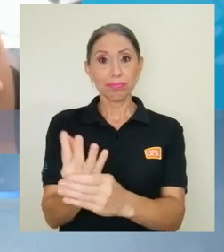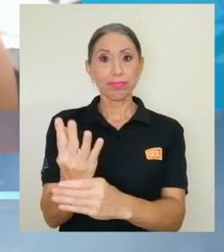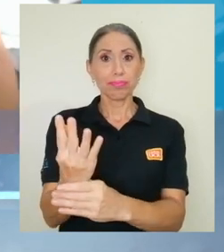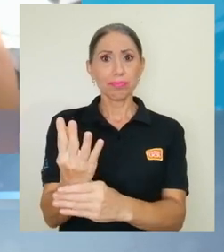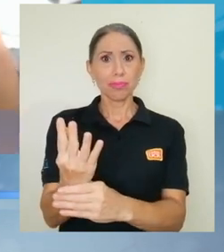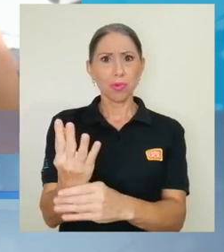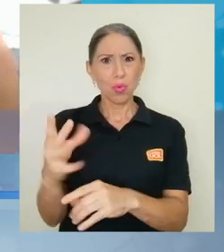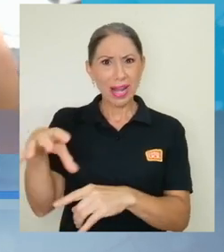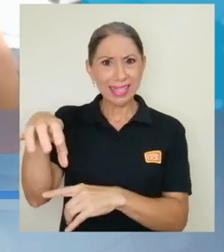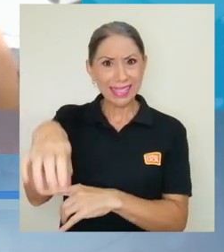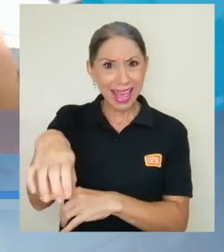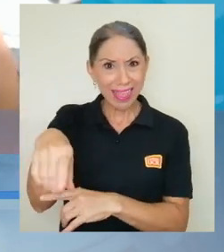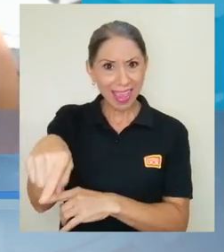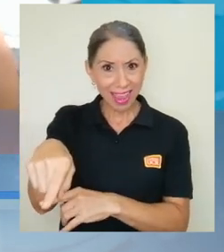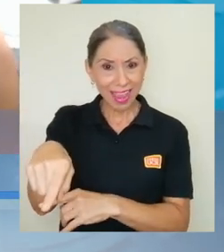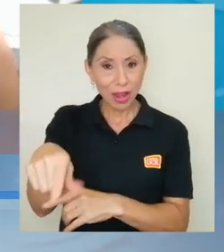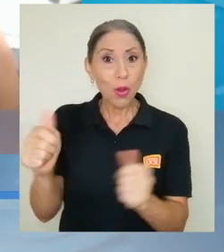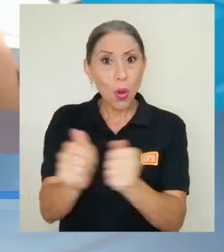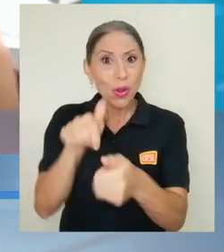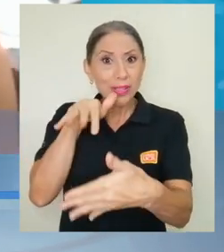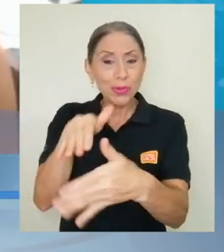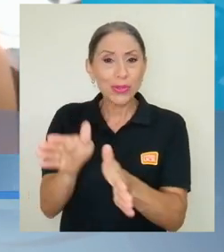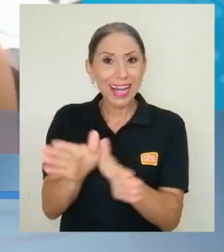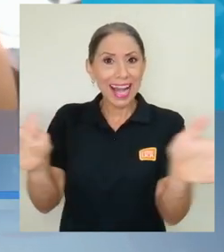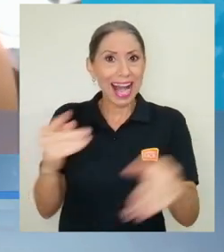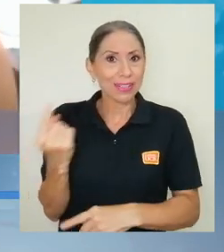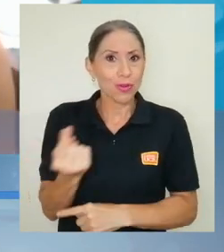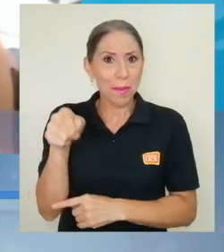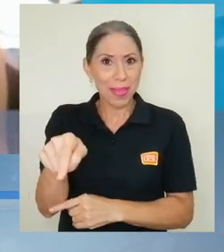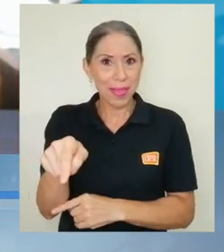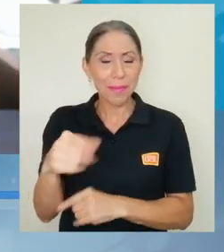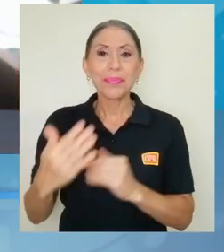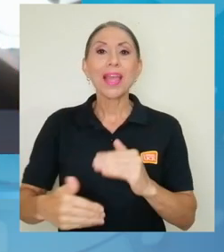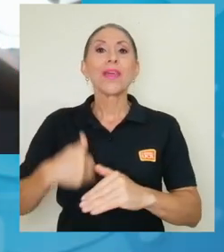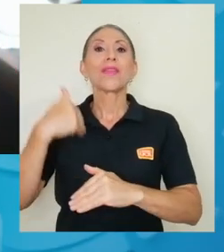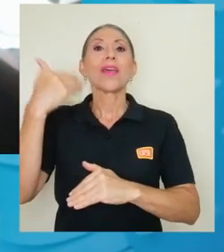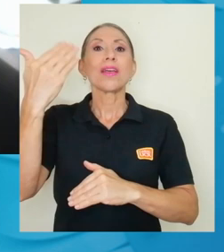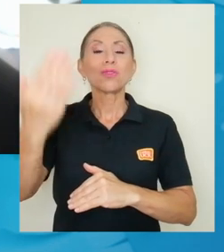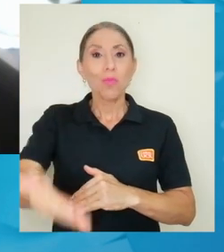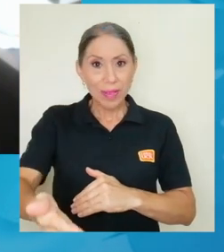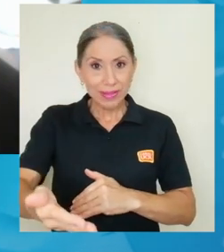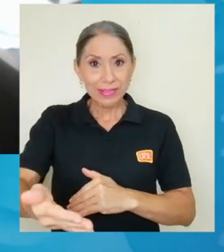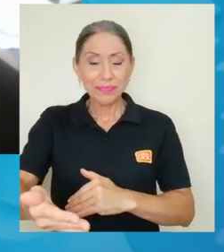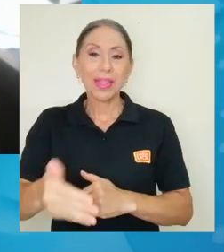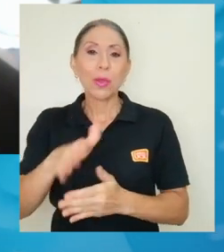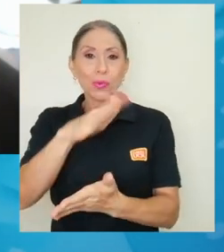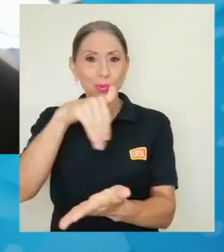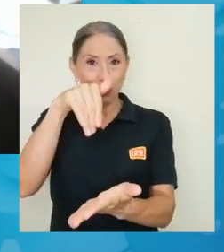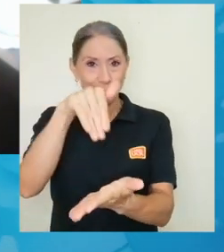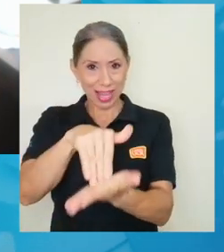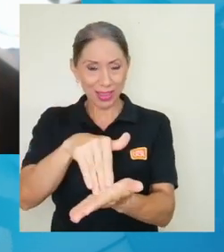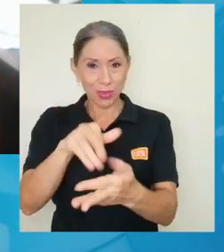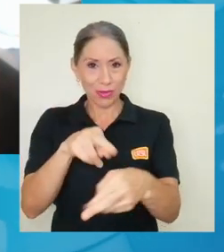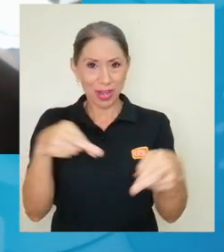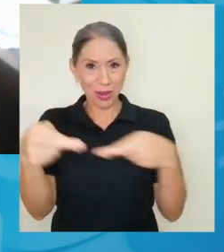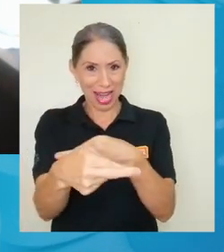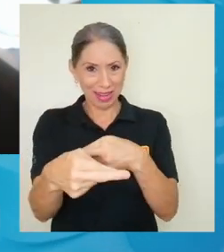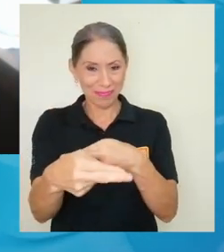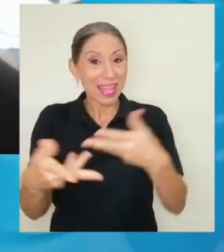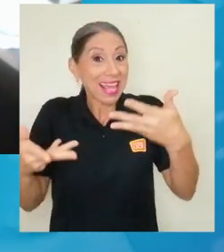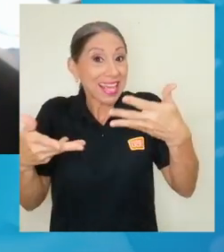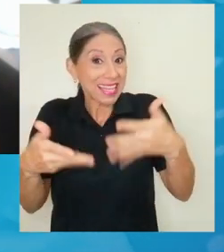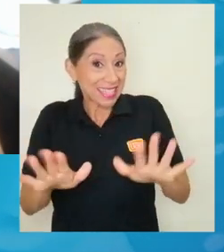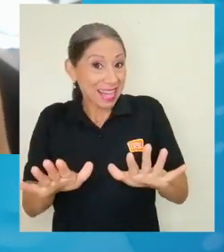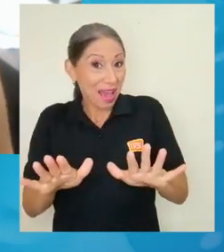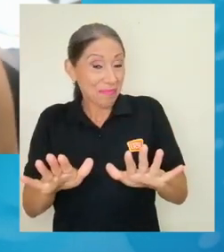estudios generales nada más. Después de los estudios generales viene a ser un centro regional y ya es en el